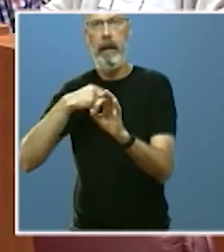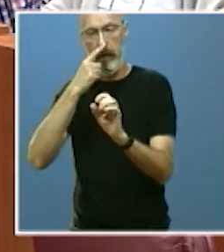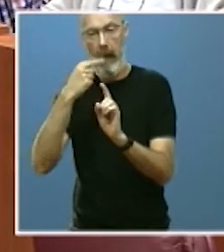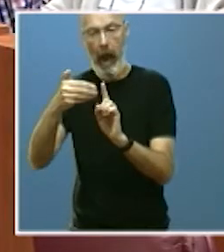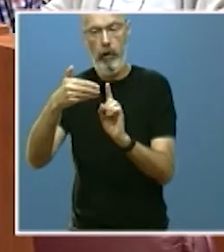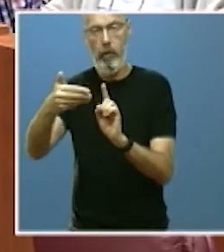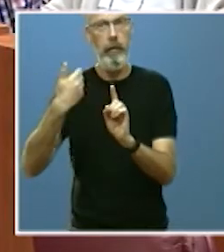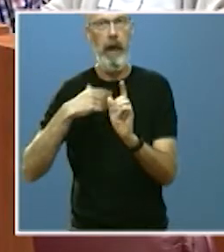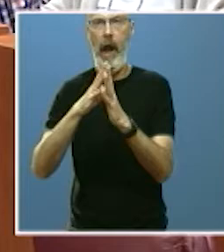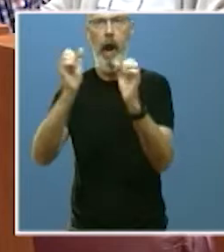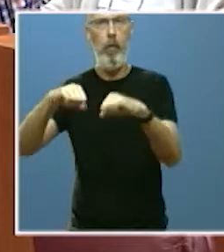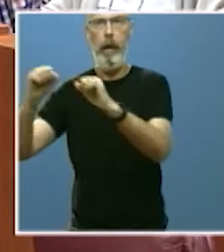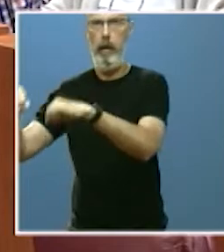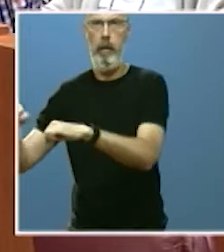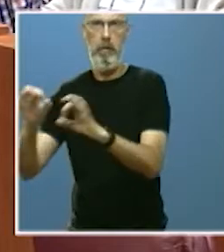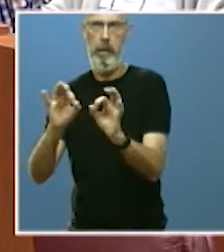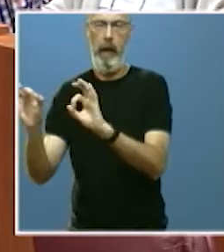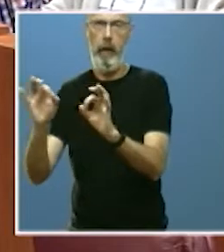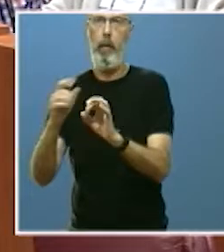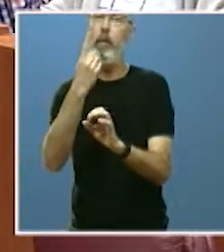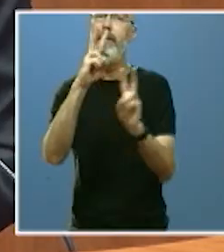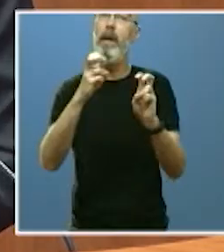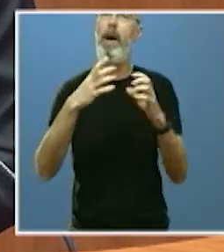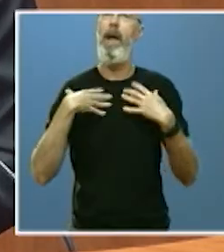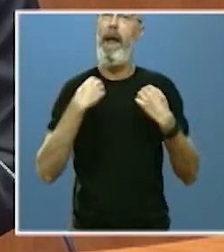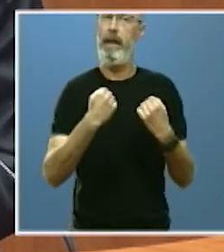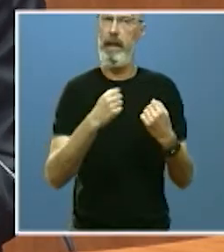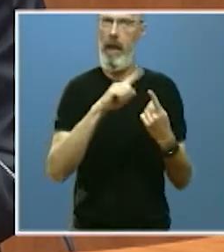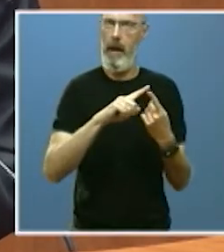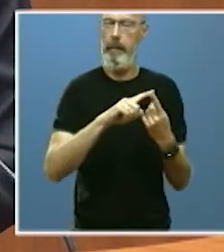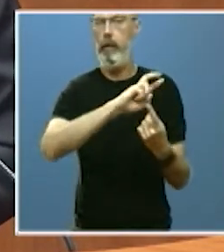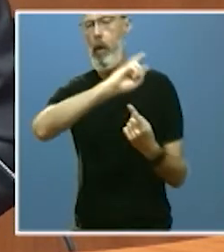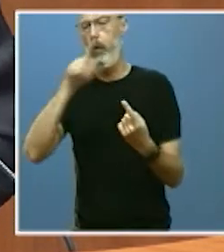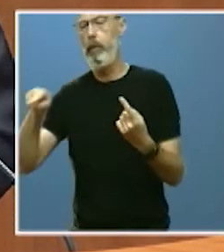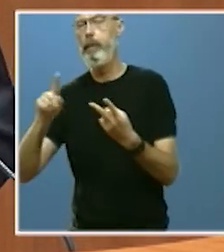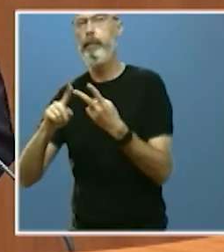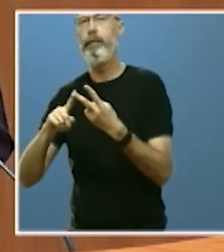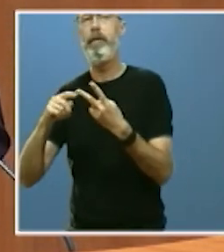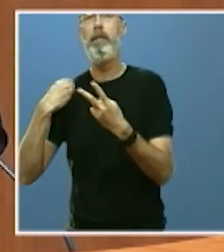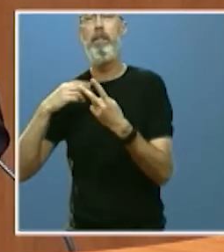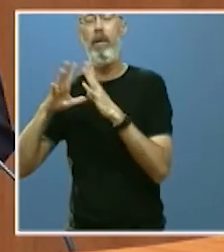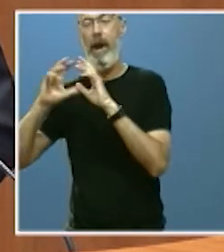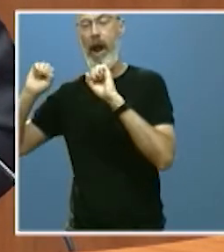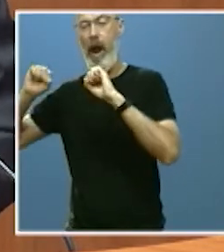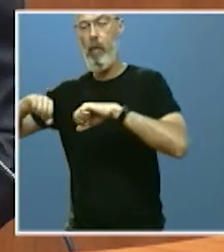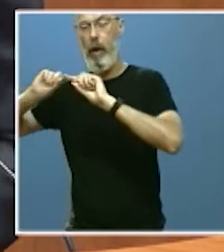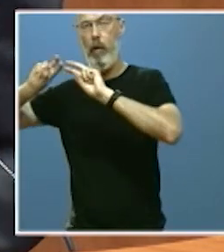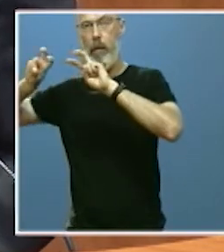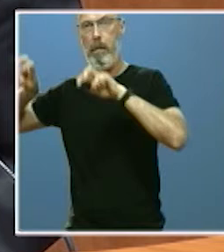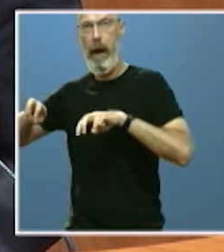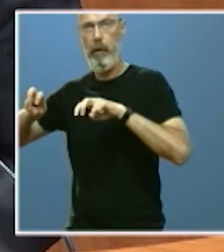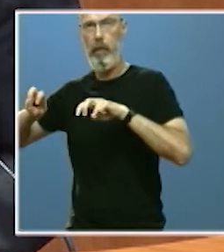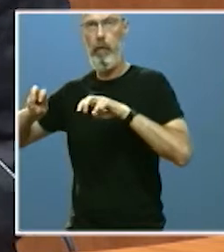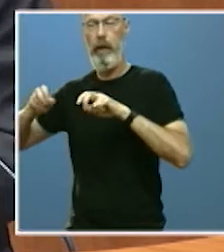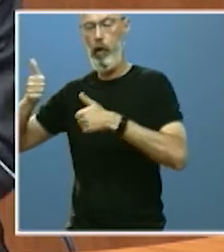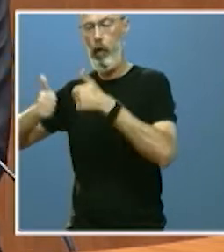Uno en materia de energía y otro para actualizar el ya citado acuerdo marco de competitividad e innovación industrial